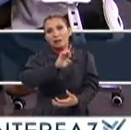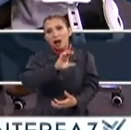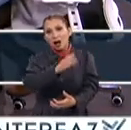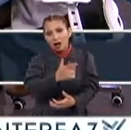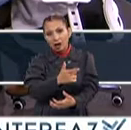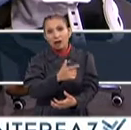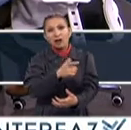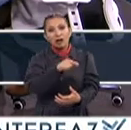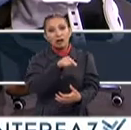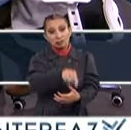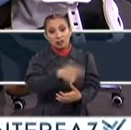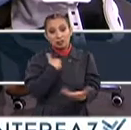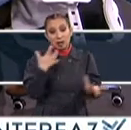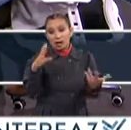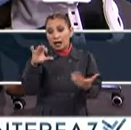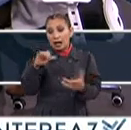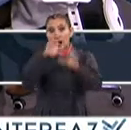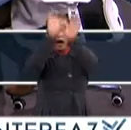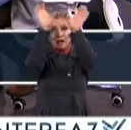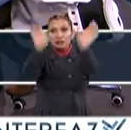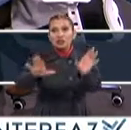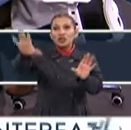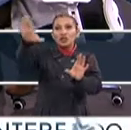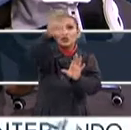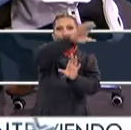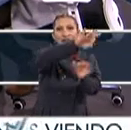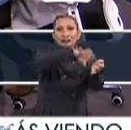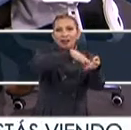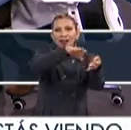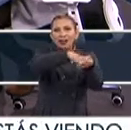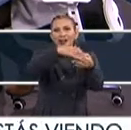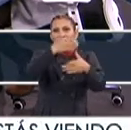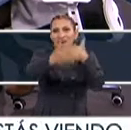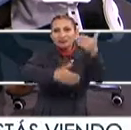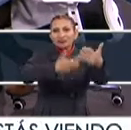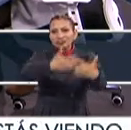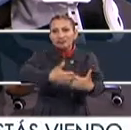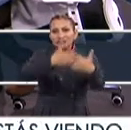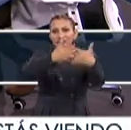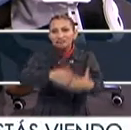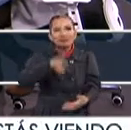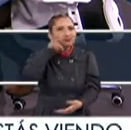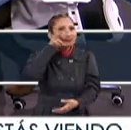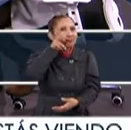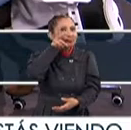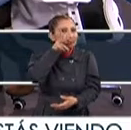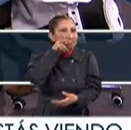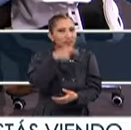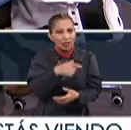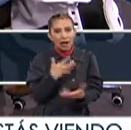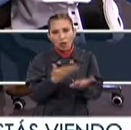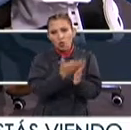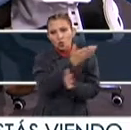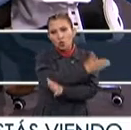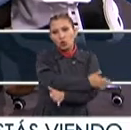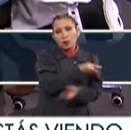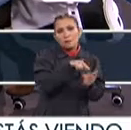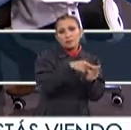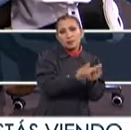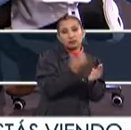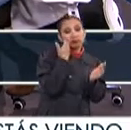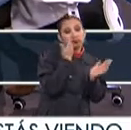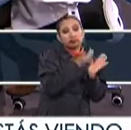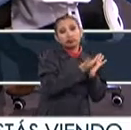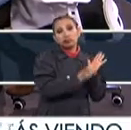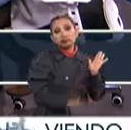Tenemos que hablar Justamente de castillos Y de un montón de cosas Que tienen que ver Con este desarrollo De la industria vitivinífera Que se llevó a cabo Desde el principio De los